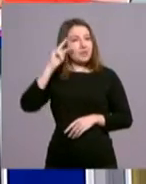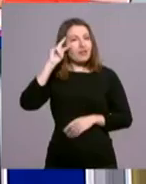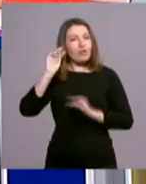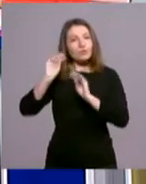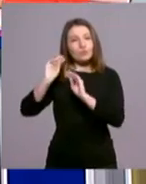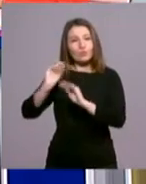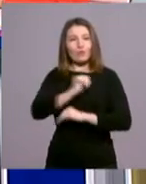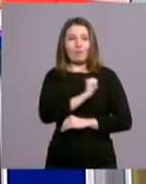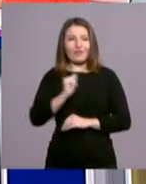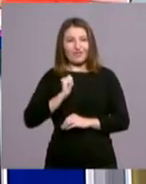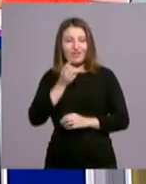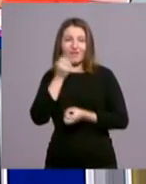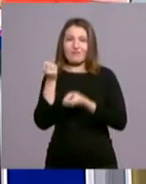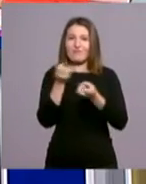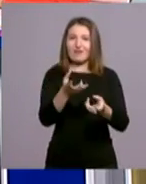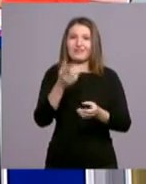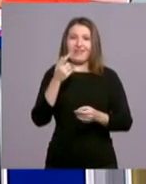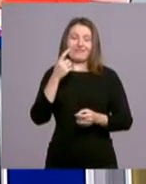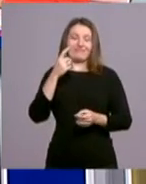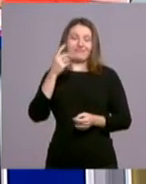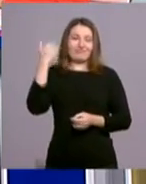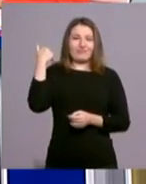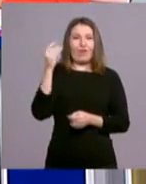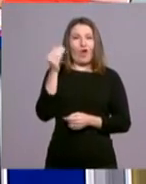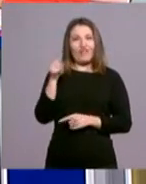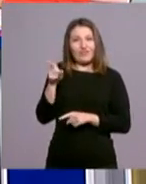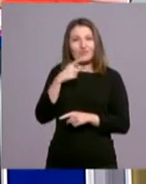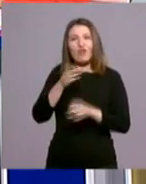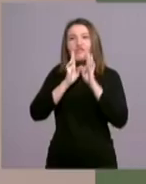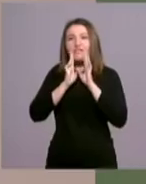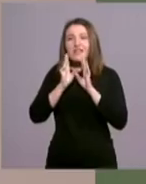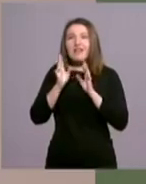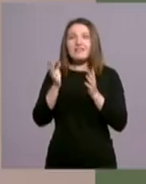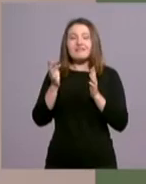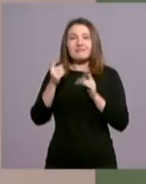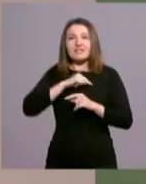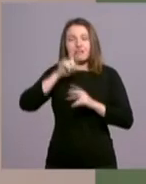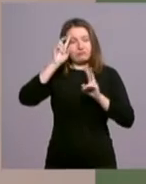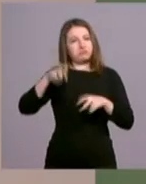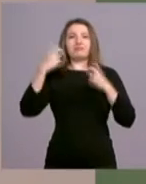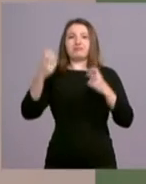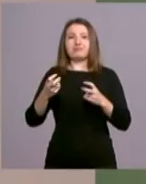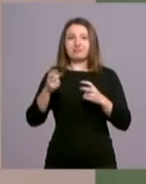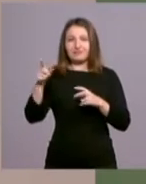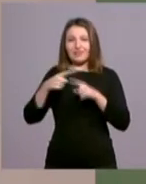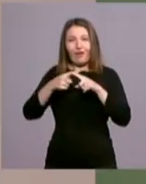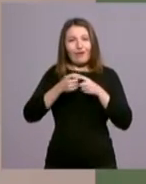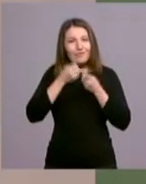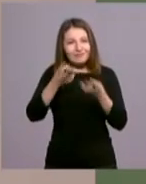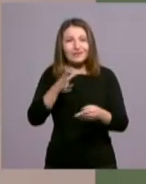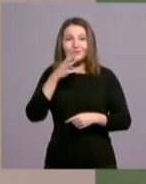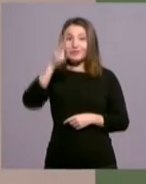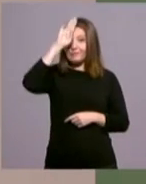vivido, y nos contó esa anécdota de su confesión siendo joven, lo que él ha vivido también lo comparte, lo transmite. Parece como que el mensaje del Papa